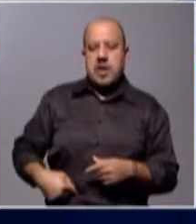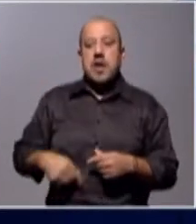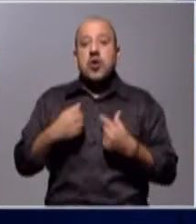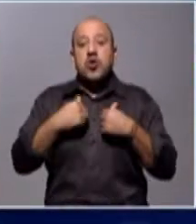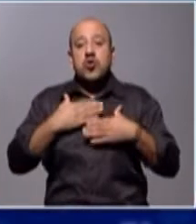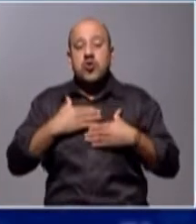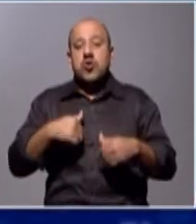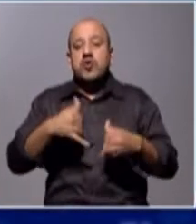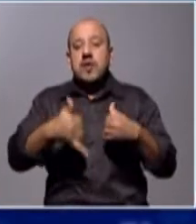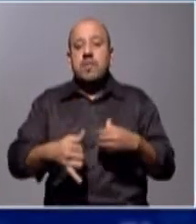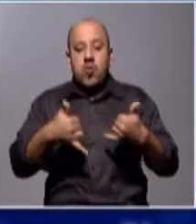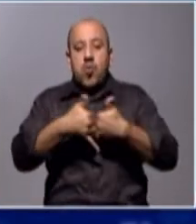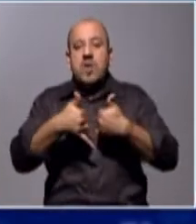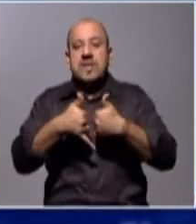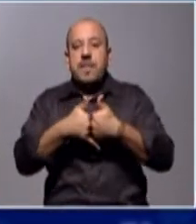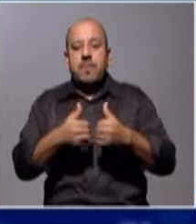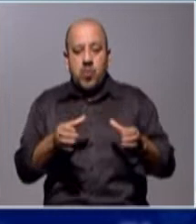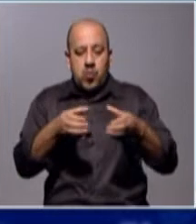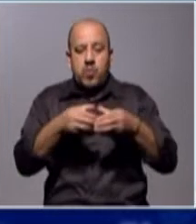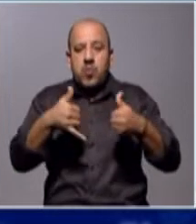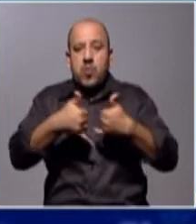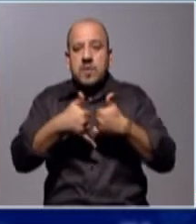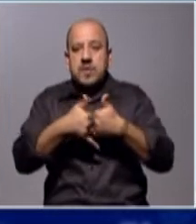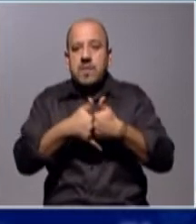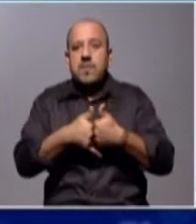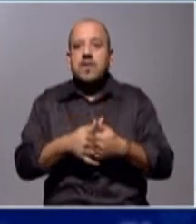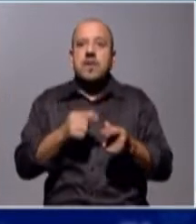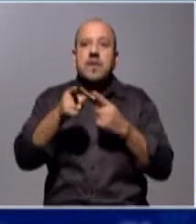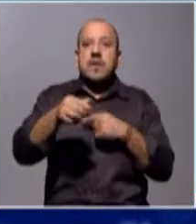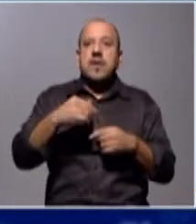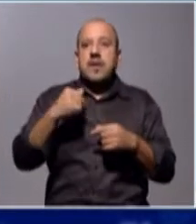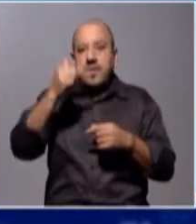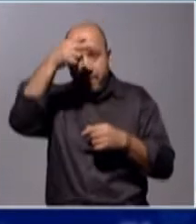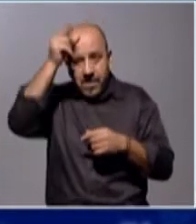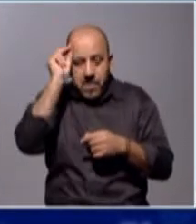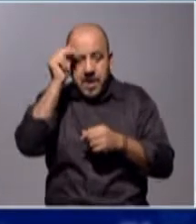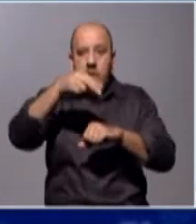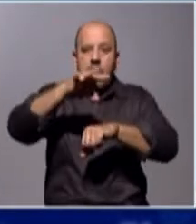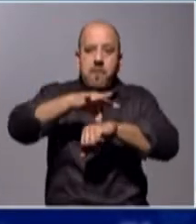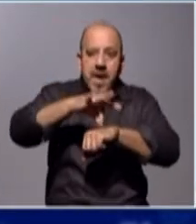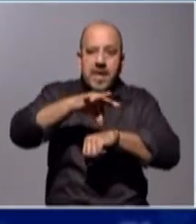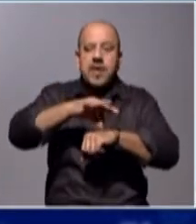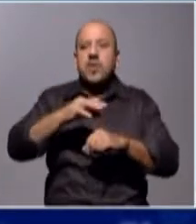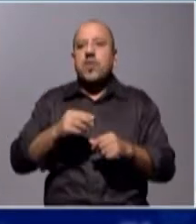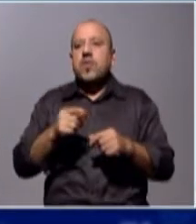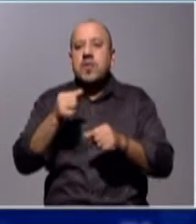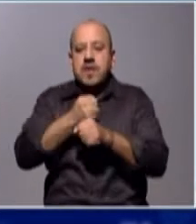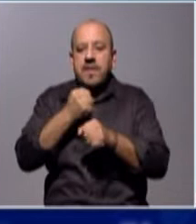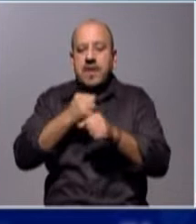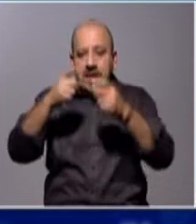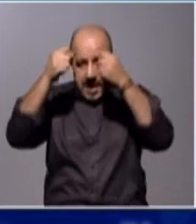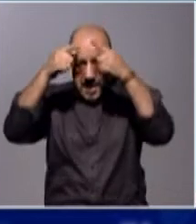de todos los rurales, que conforman licenciados, enfermeros y médicos que viven y trabajan en el ámbito rural,